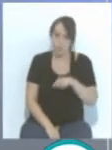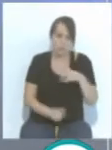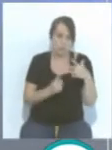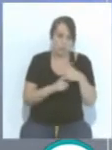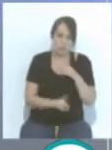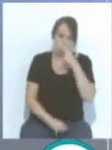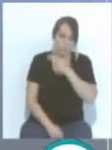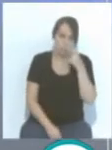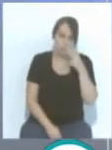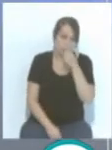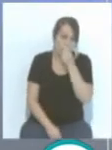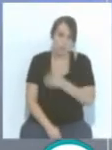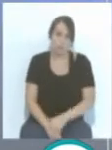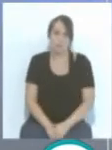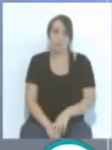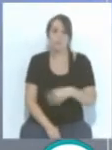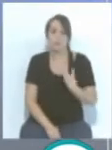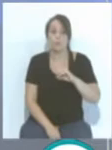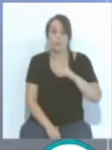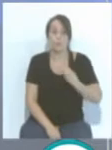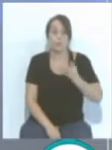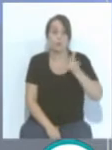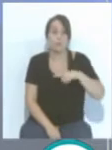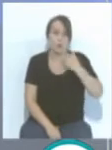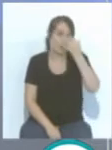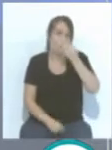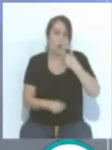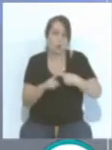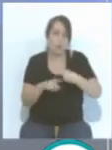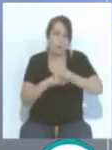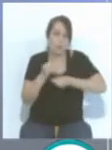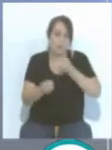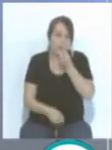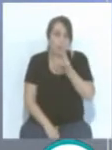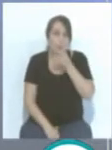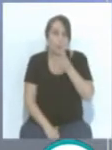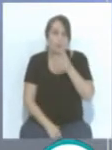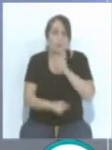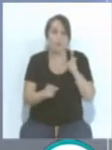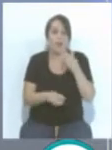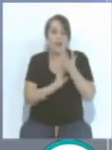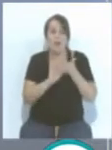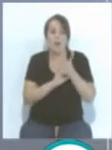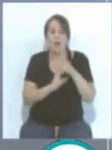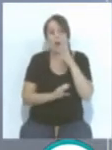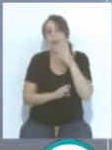ese compromiso. Y también por parte del club creo que está haciendo las cosas bien, porque claro, todo el mundo habla y dice, ahora en primera